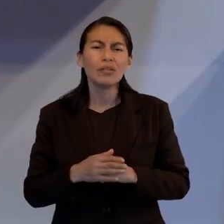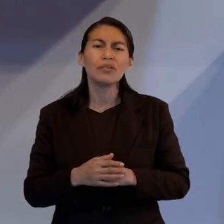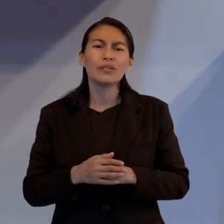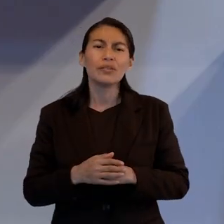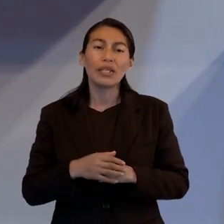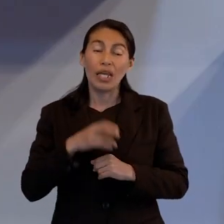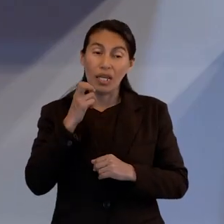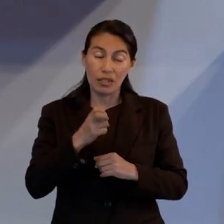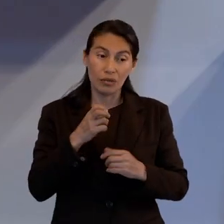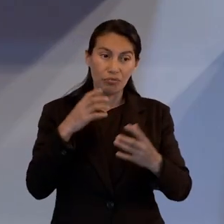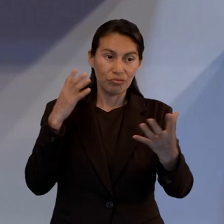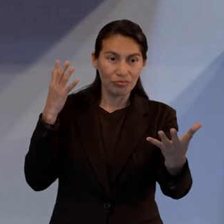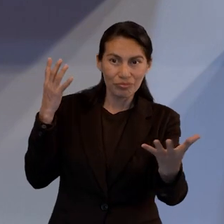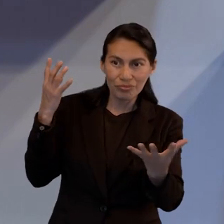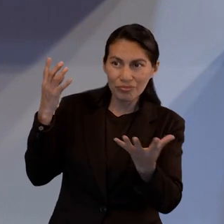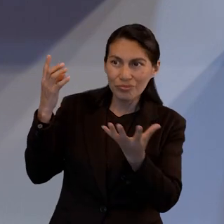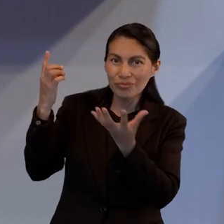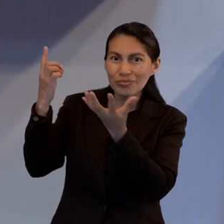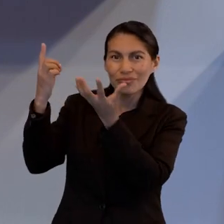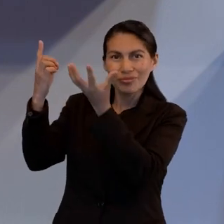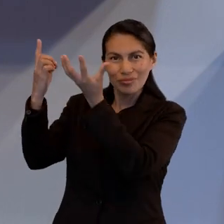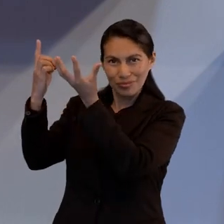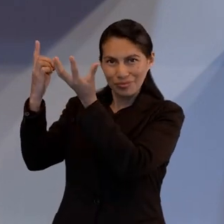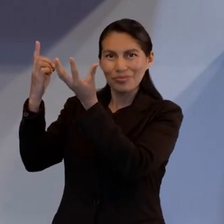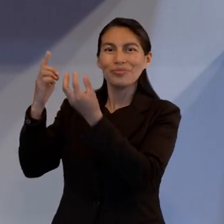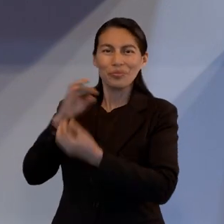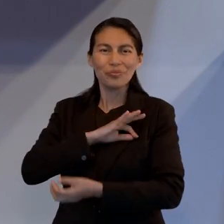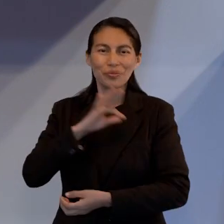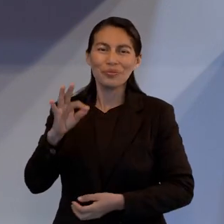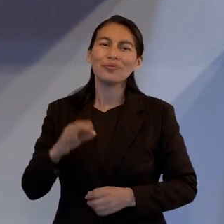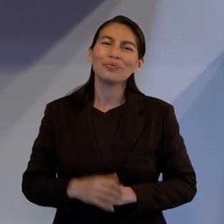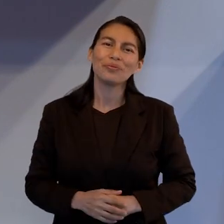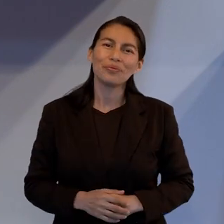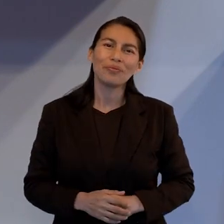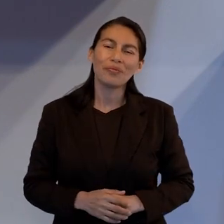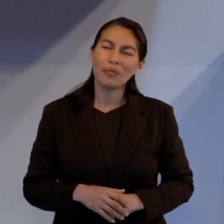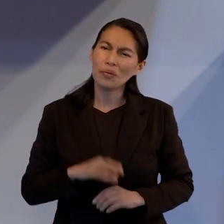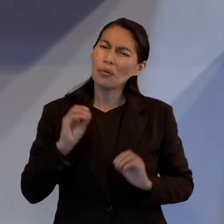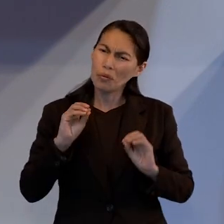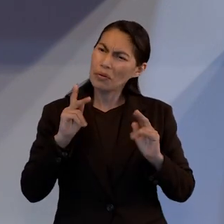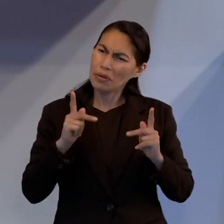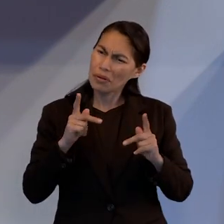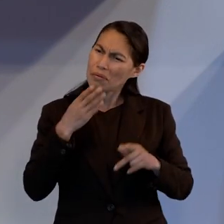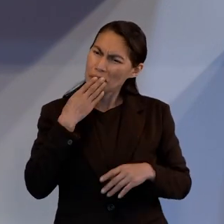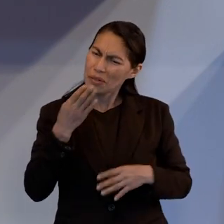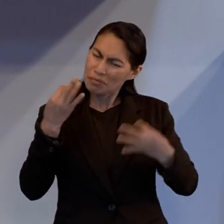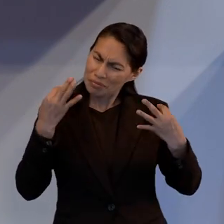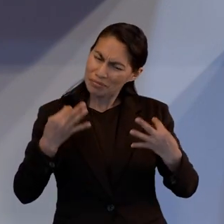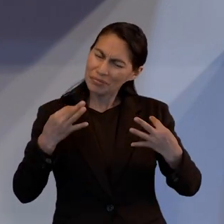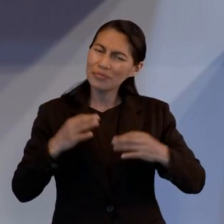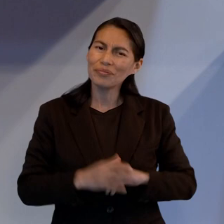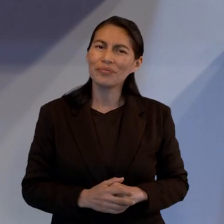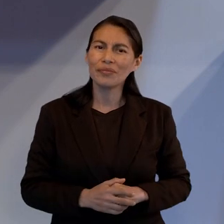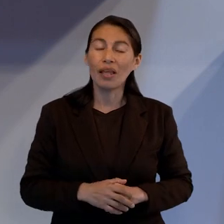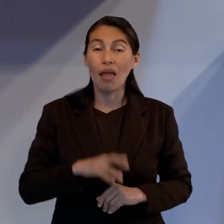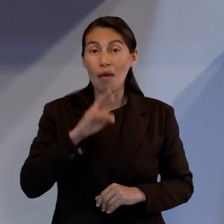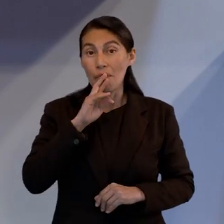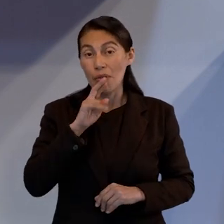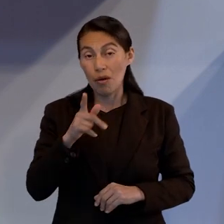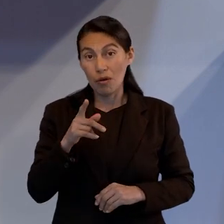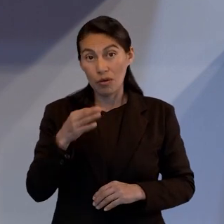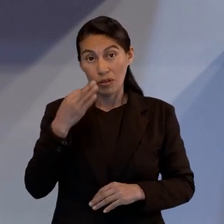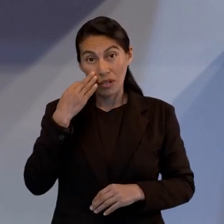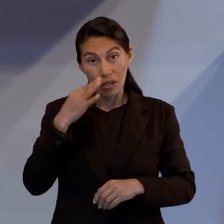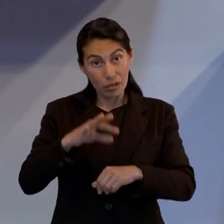acercar a alguien a los pies de Cristo Jesús. Muy bien, excelente. Y el mejor testimonio que podemos dar